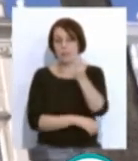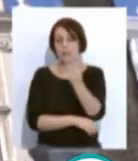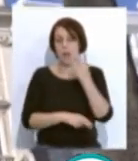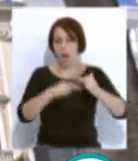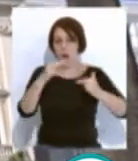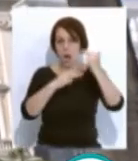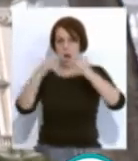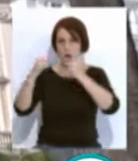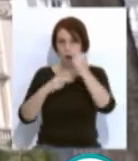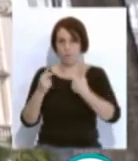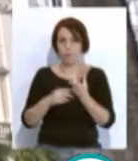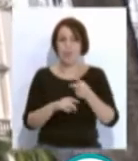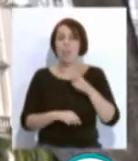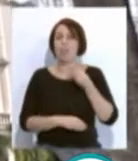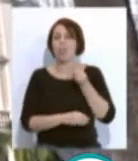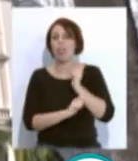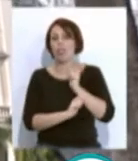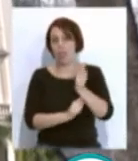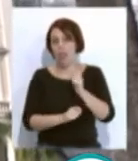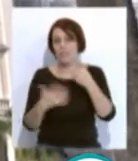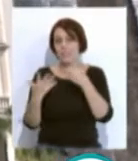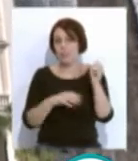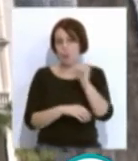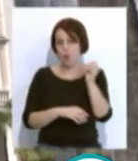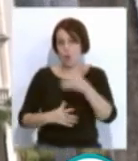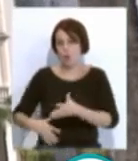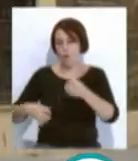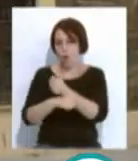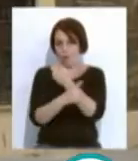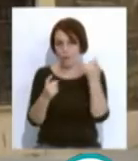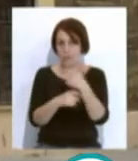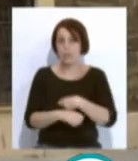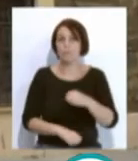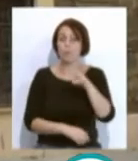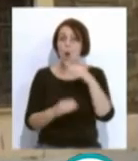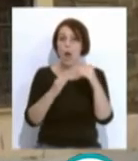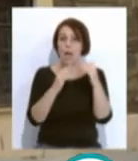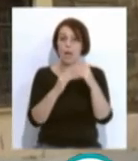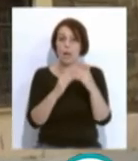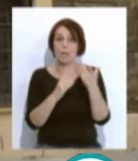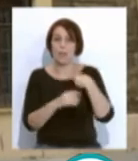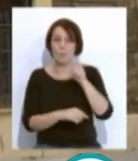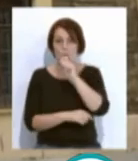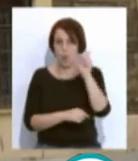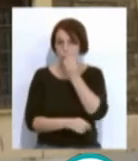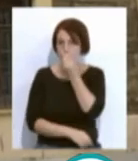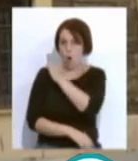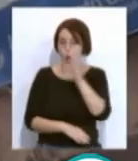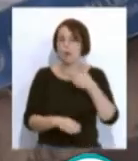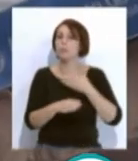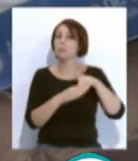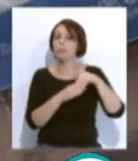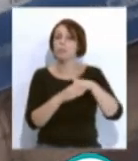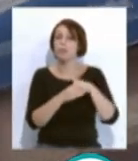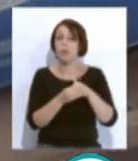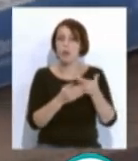obras, aportando el 60% de los fondos necesarios. Procasa ha obtenido la mejor puntuación en la convocatoria de